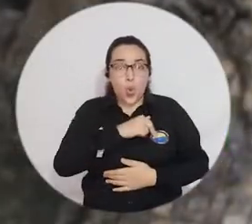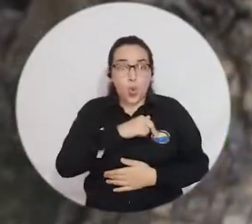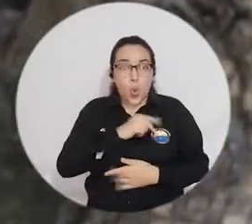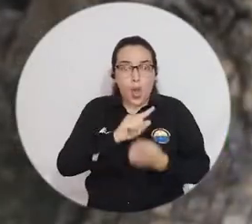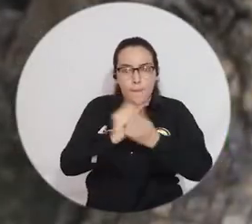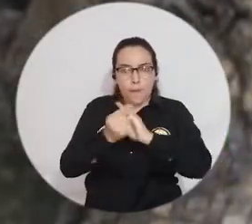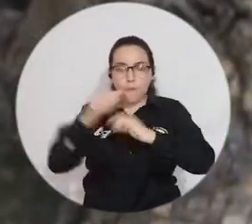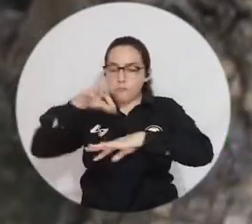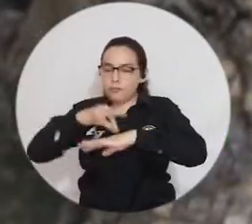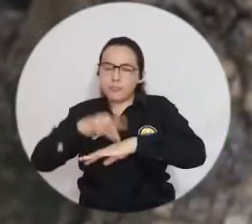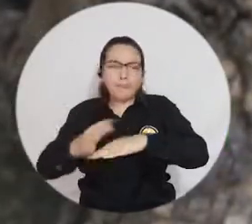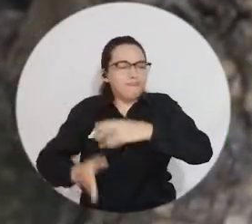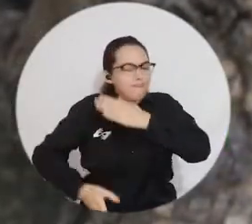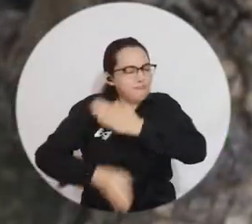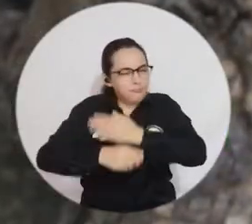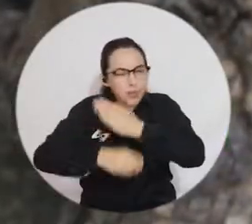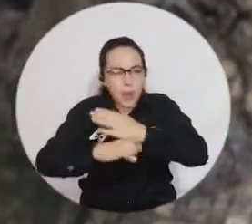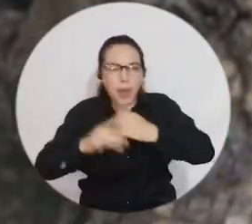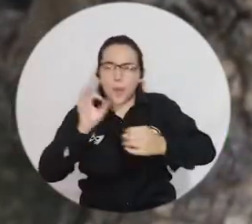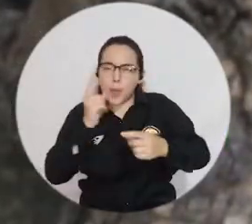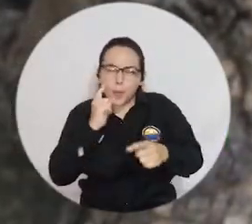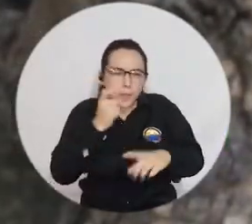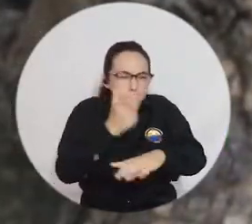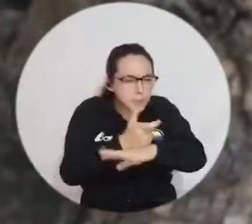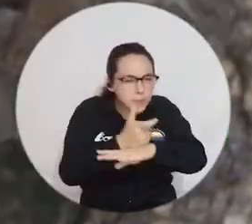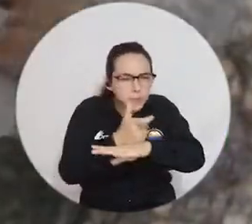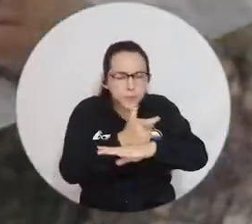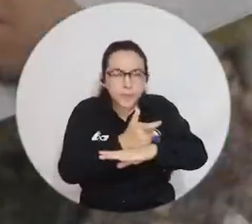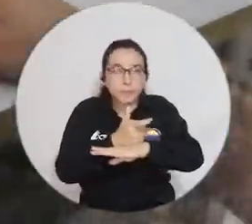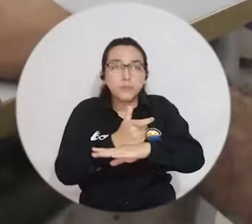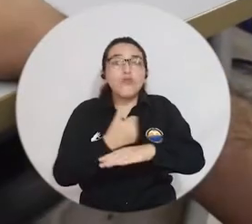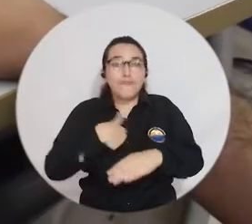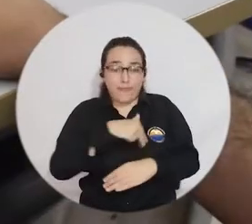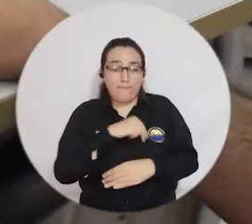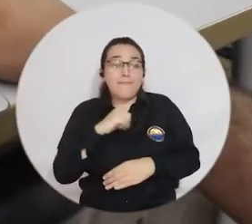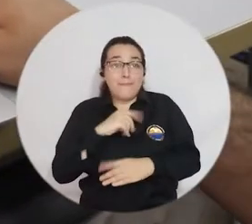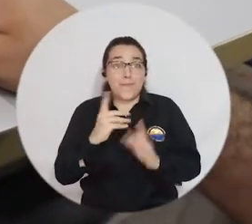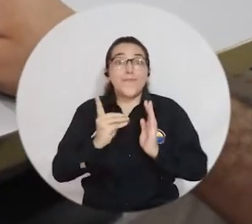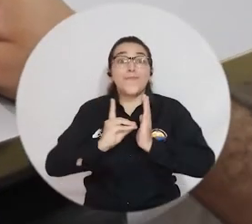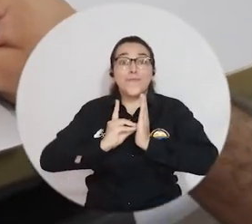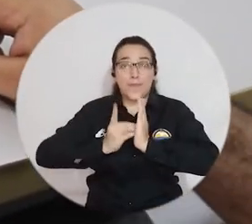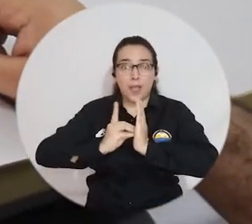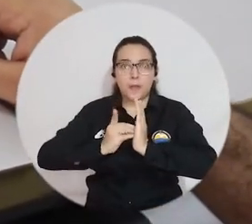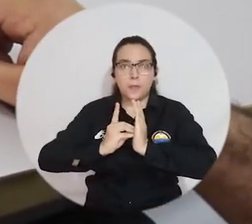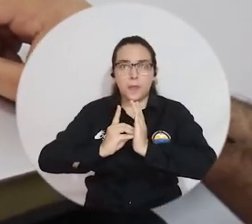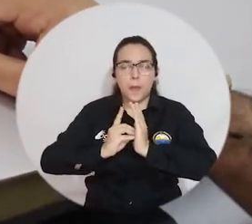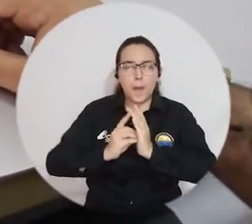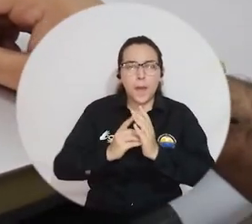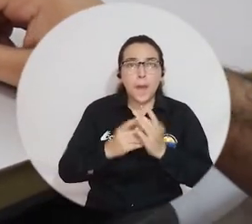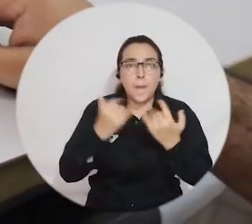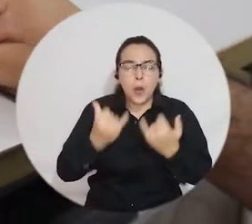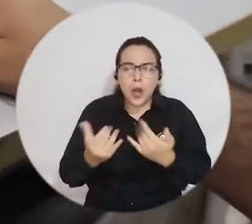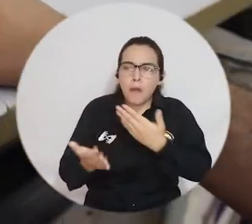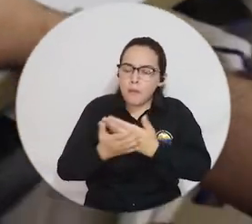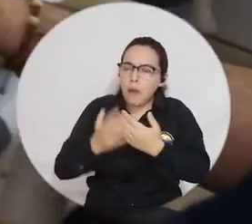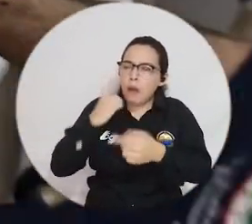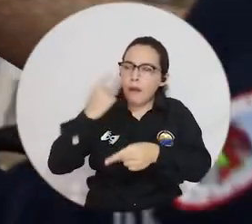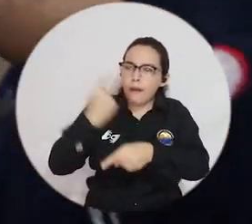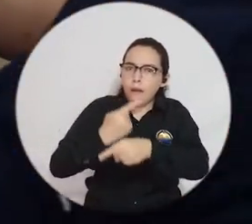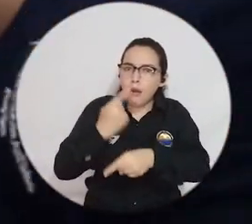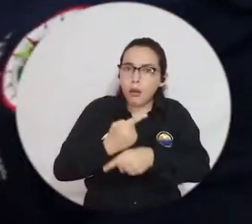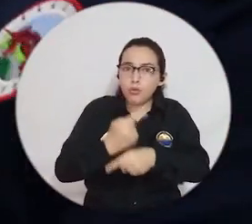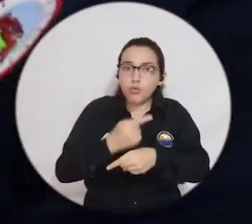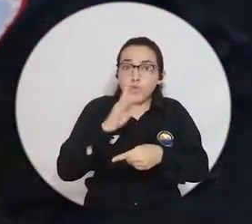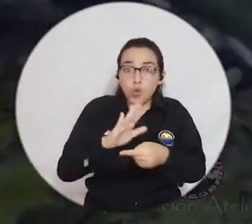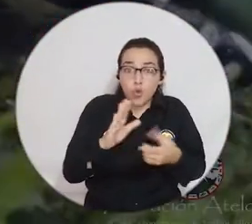nosotros nos transformamos en fundación, continuamos esos monitoreos. Es decir que tenemos datos para prácticamente corroborar lo que nos están